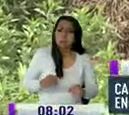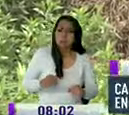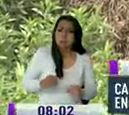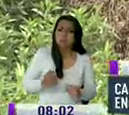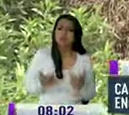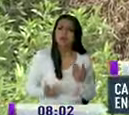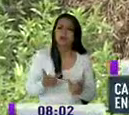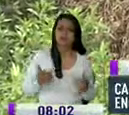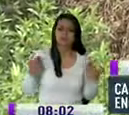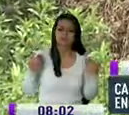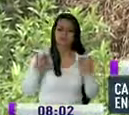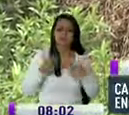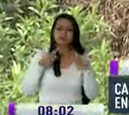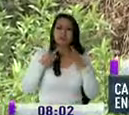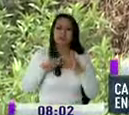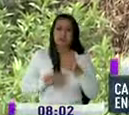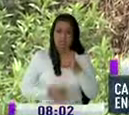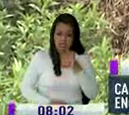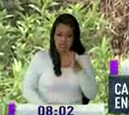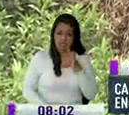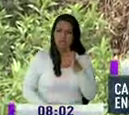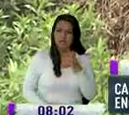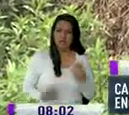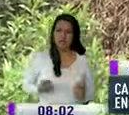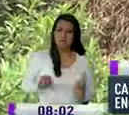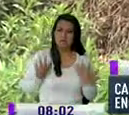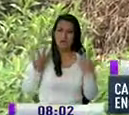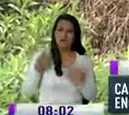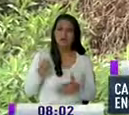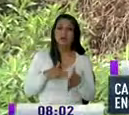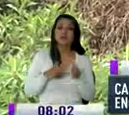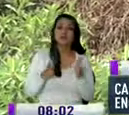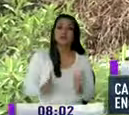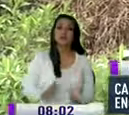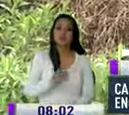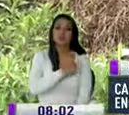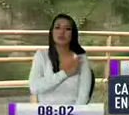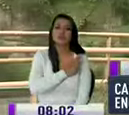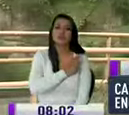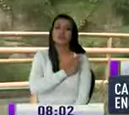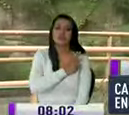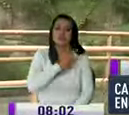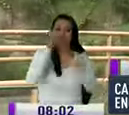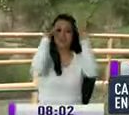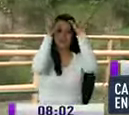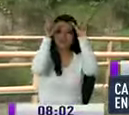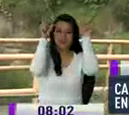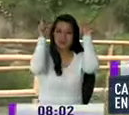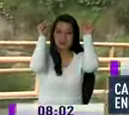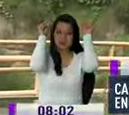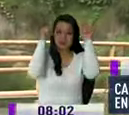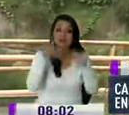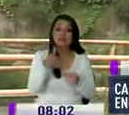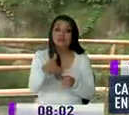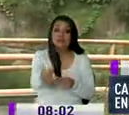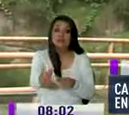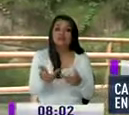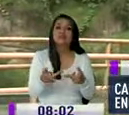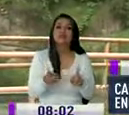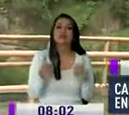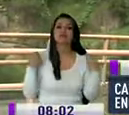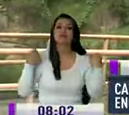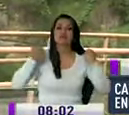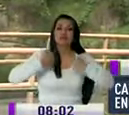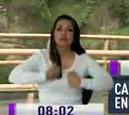que cargaba un mandil, que lo identificaba como estudiante universitaria de enfermería. Metros más allá la mochila, incluso el